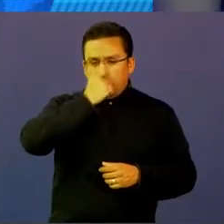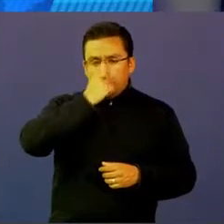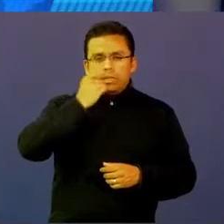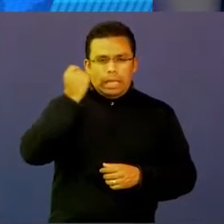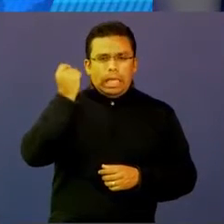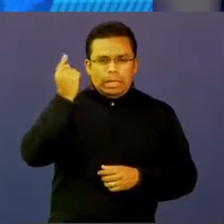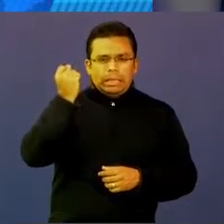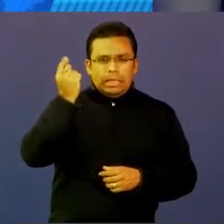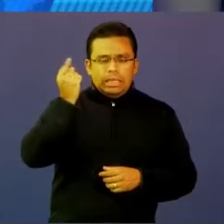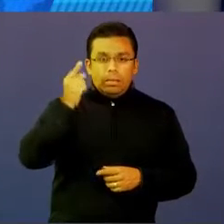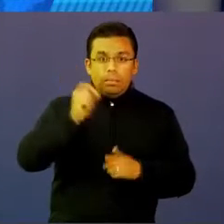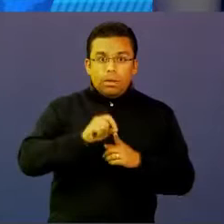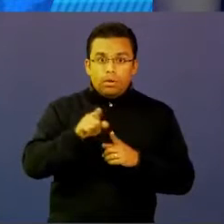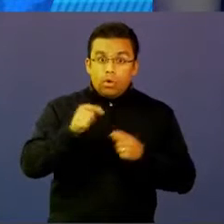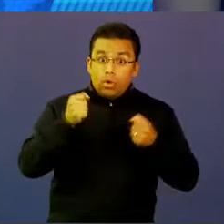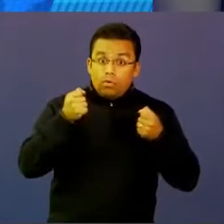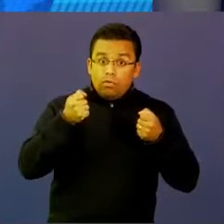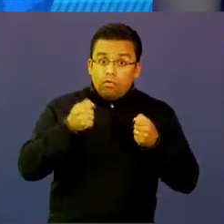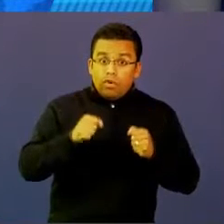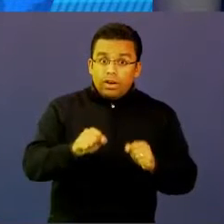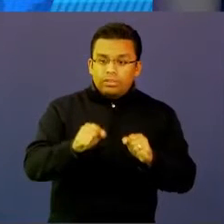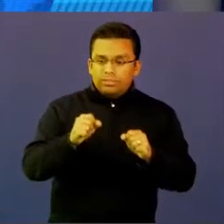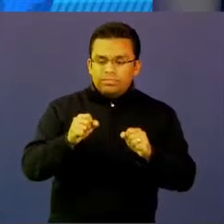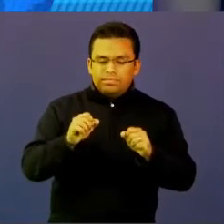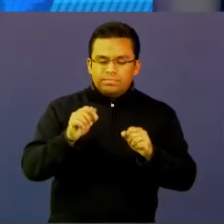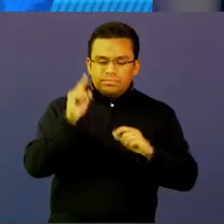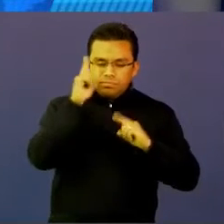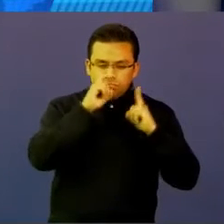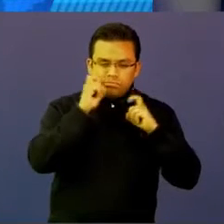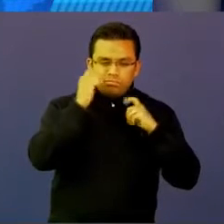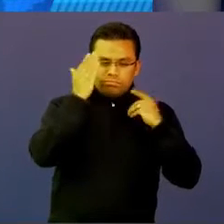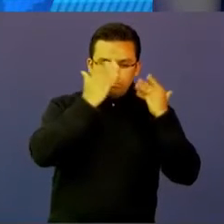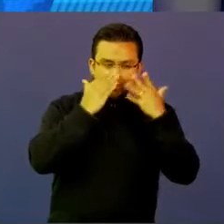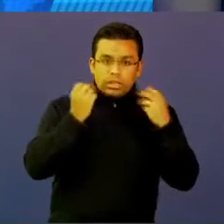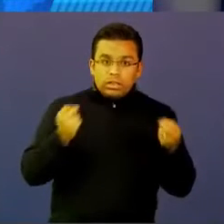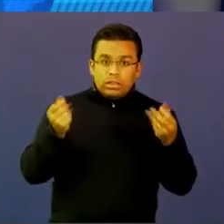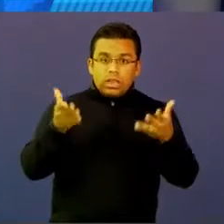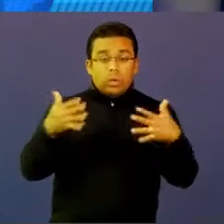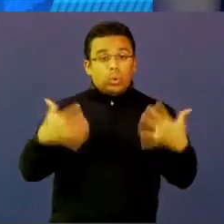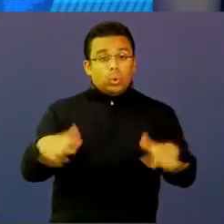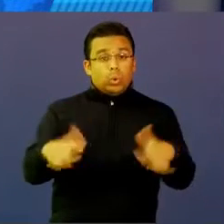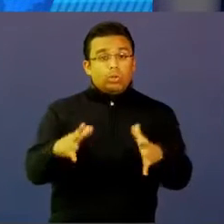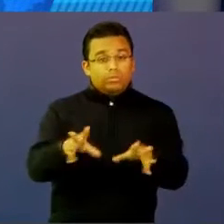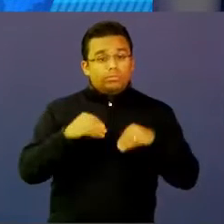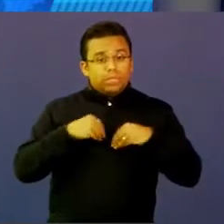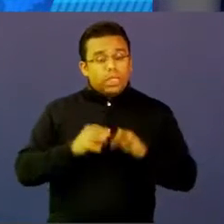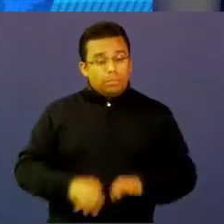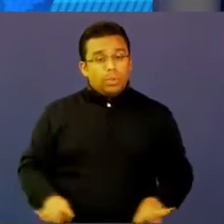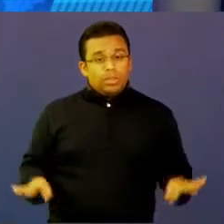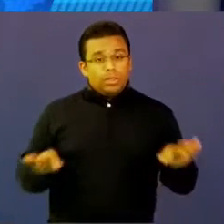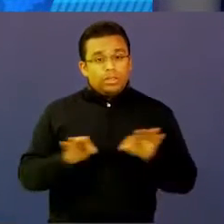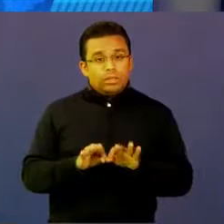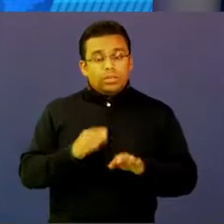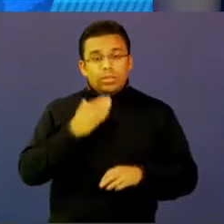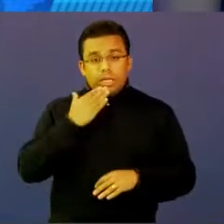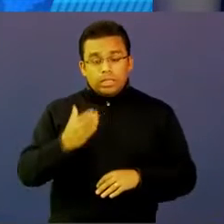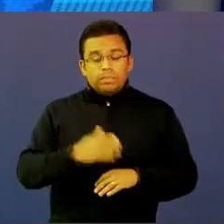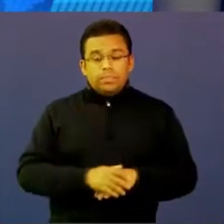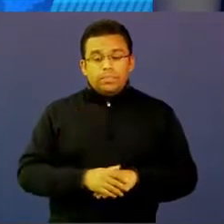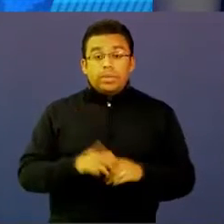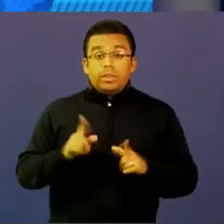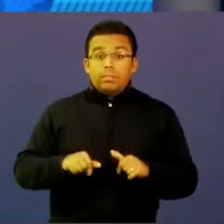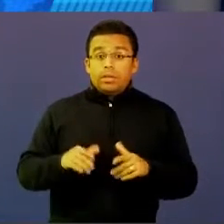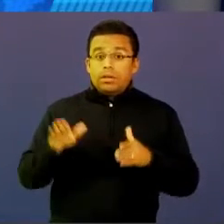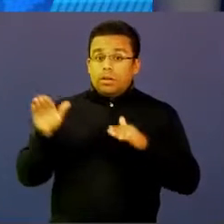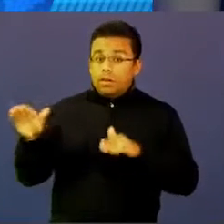el esfuerzo por dejar esas reflexiones es muy importante para nosotros. Te quiero dejar las